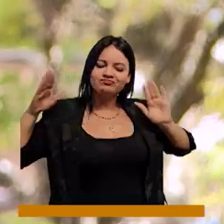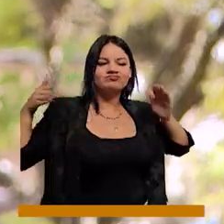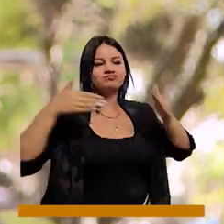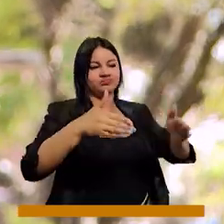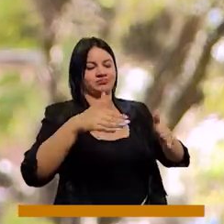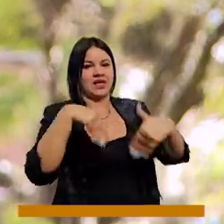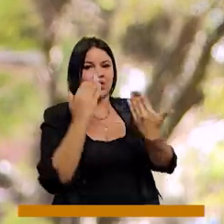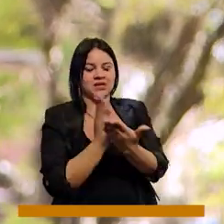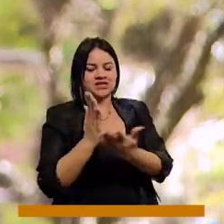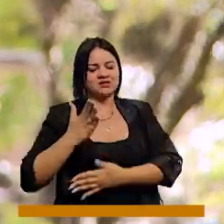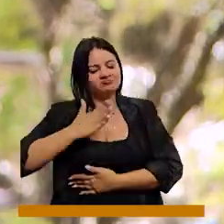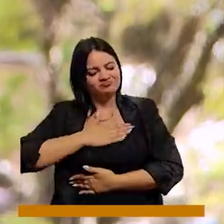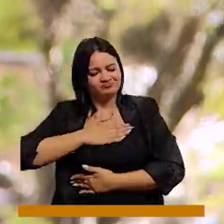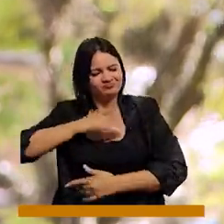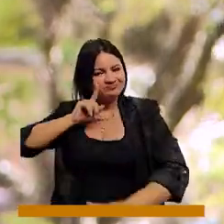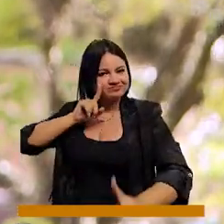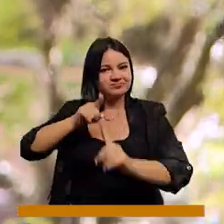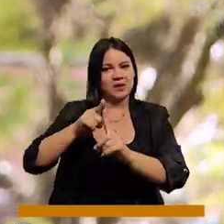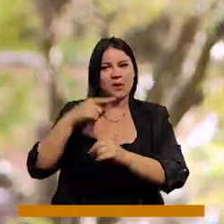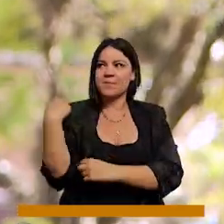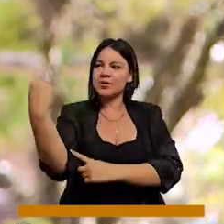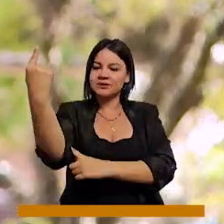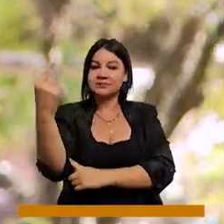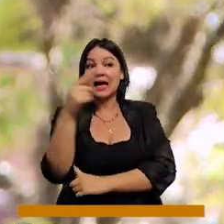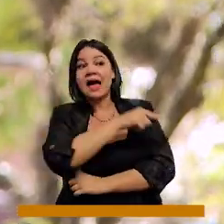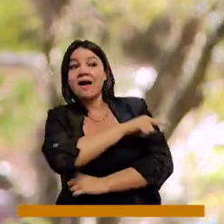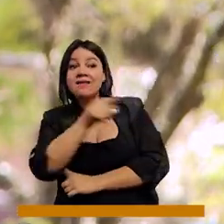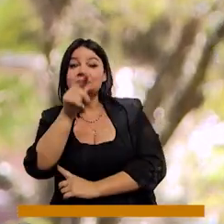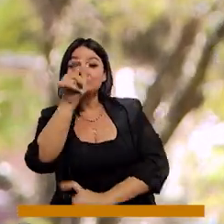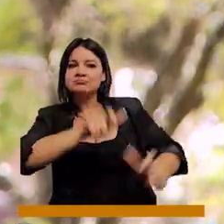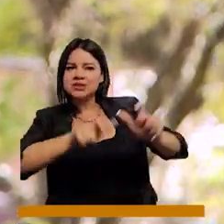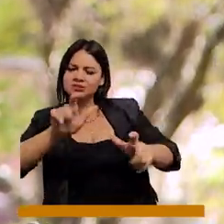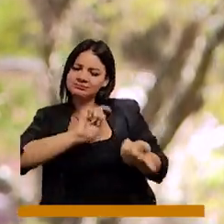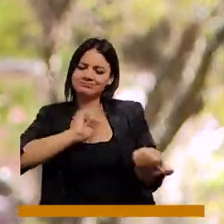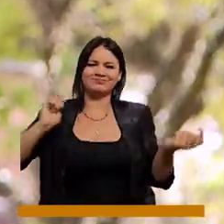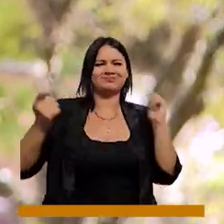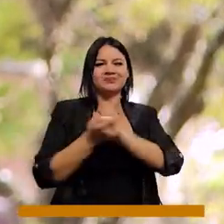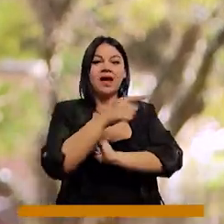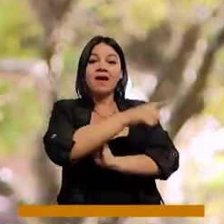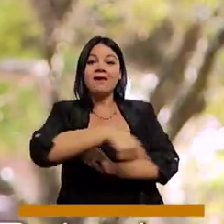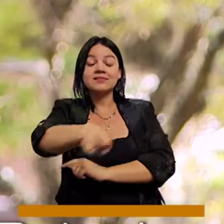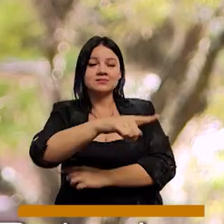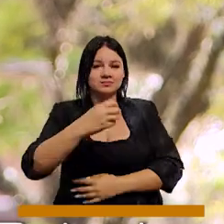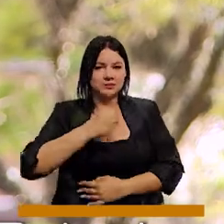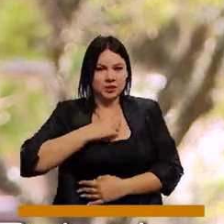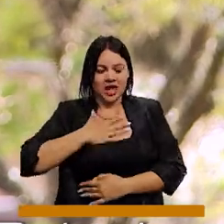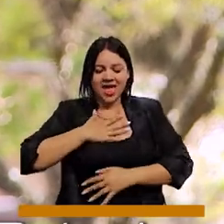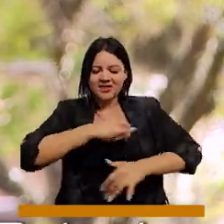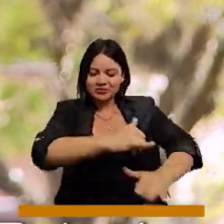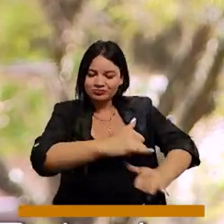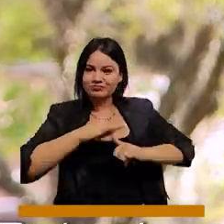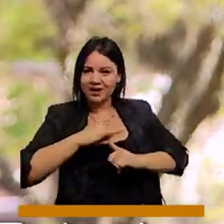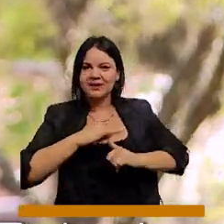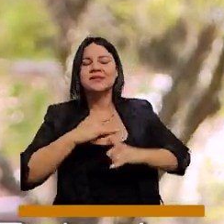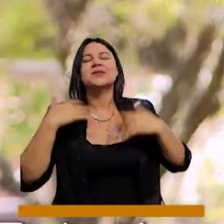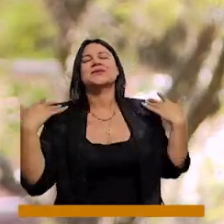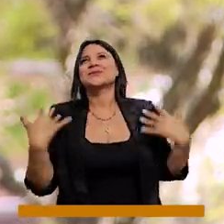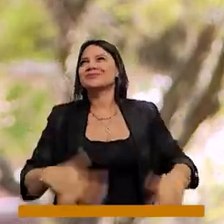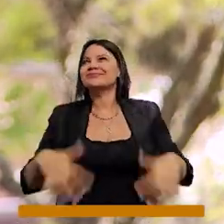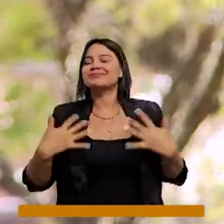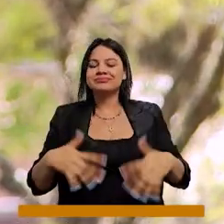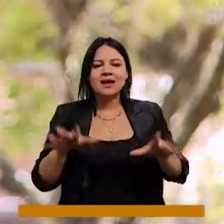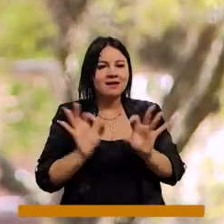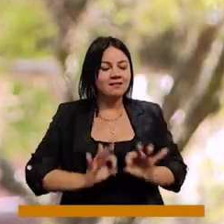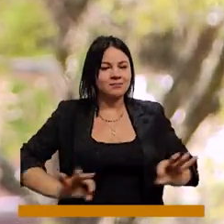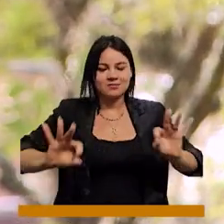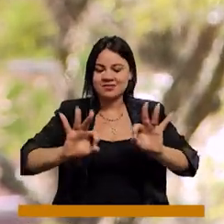la educación ha sido mi bandera política. Transformarle la vida a la gente para que tengan las oportunidades que yo tuve, para mí es